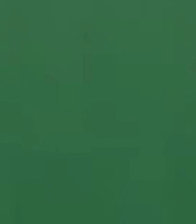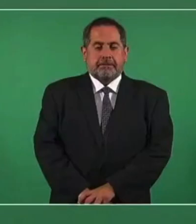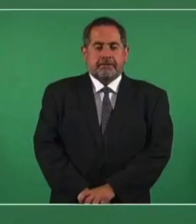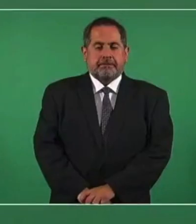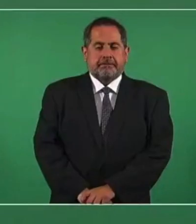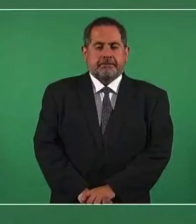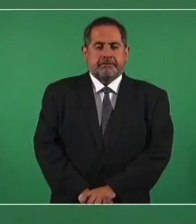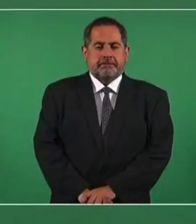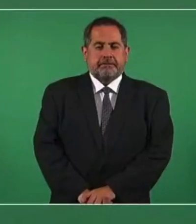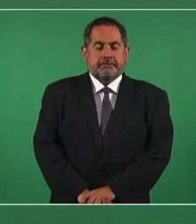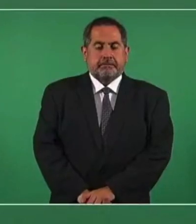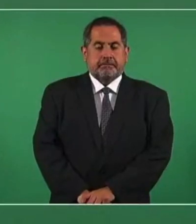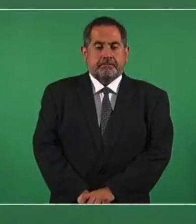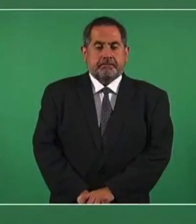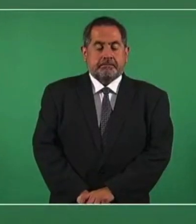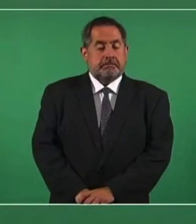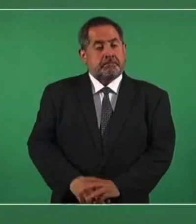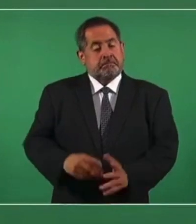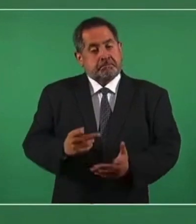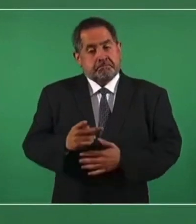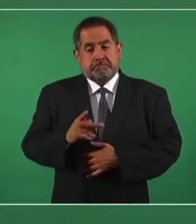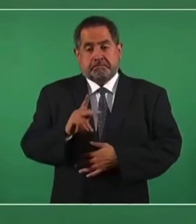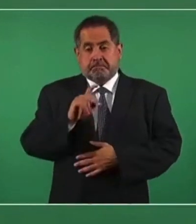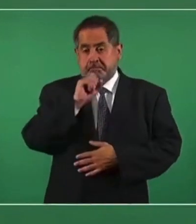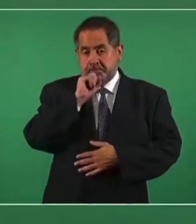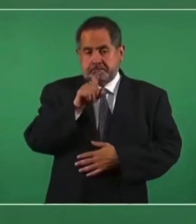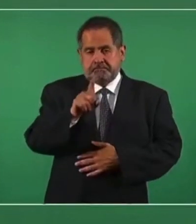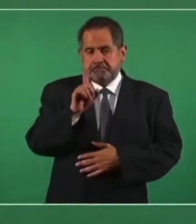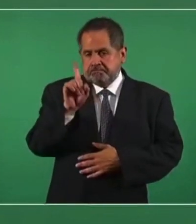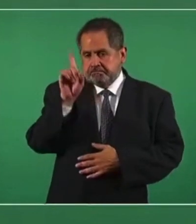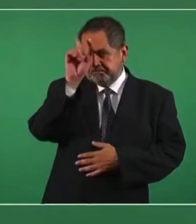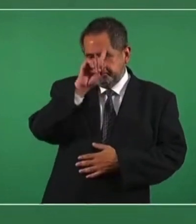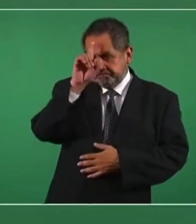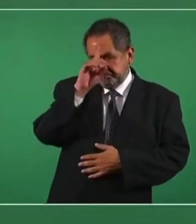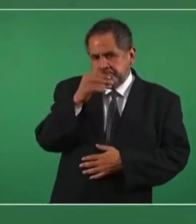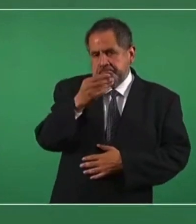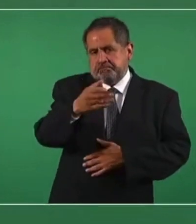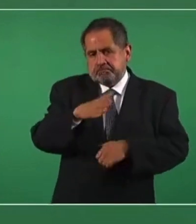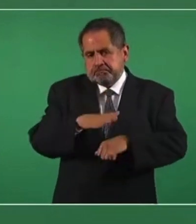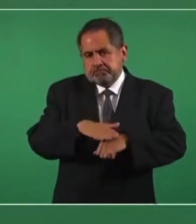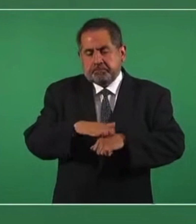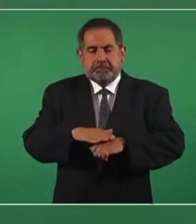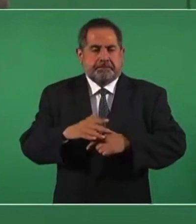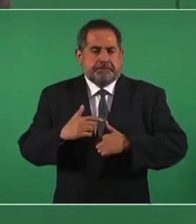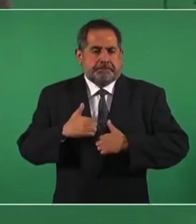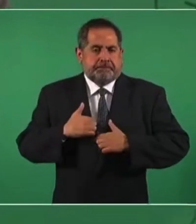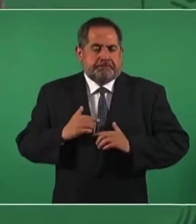es también una recomendación, porque nosotros no